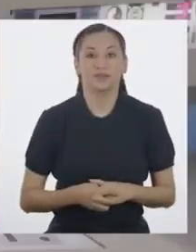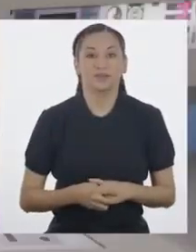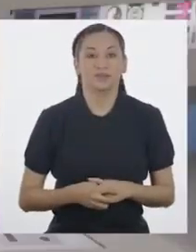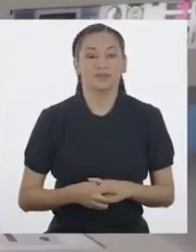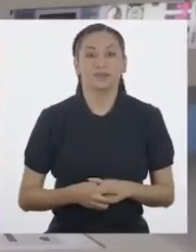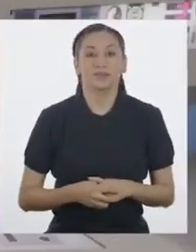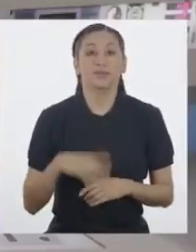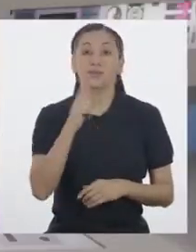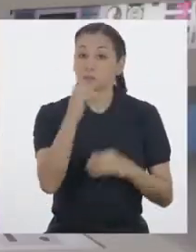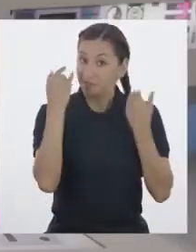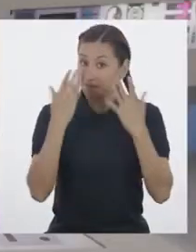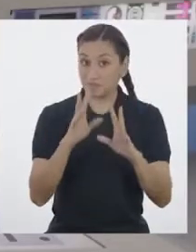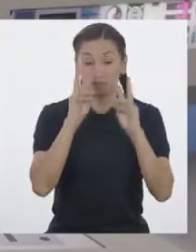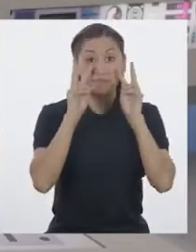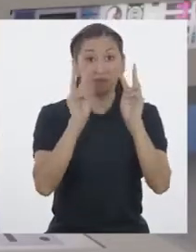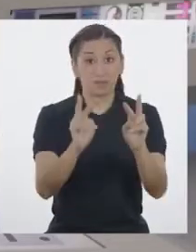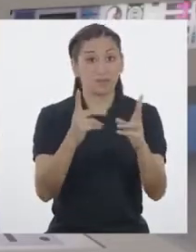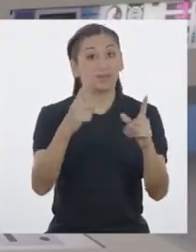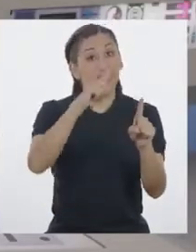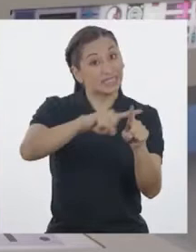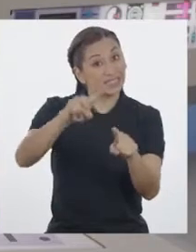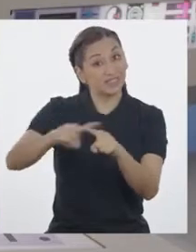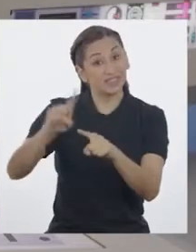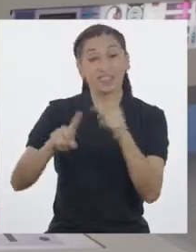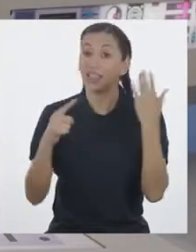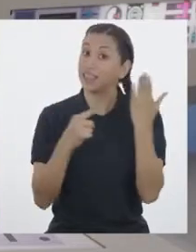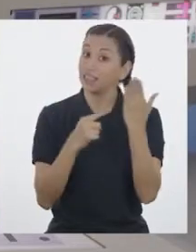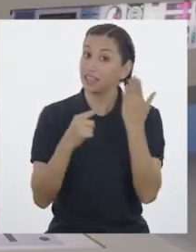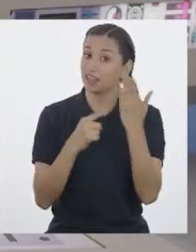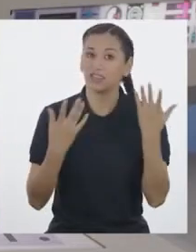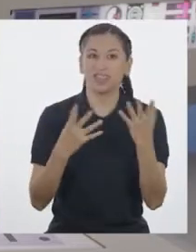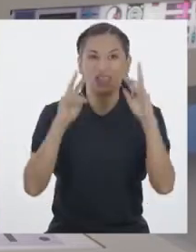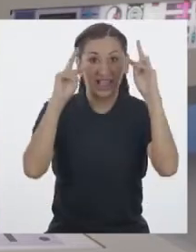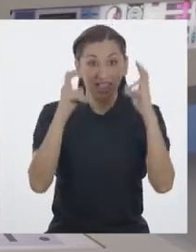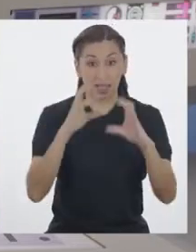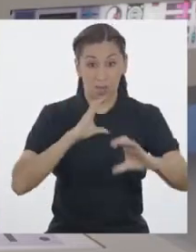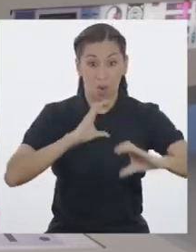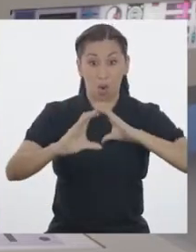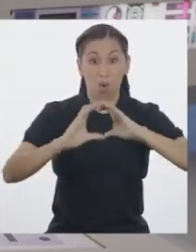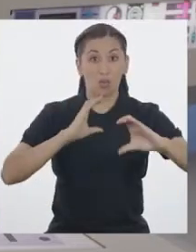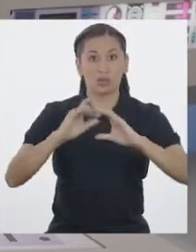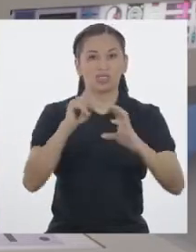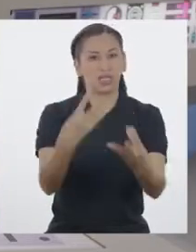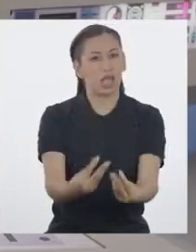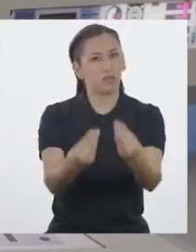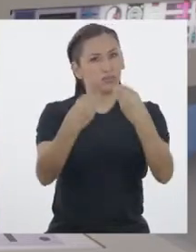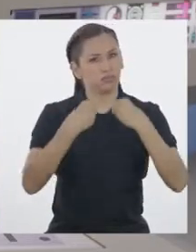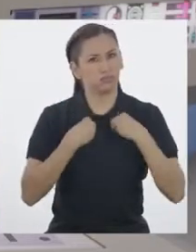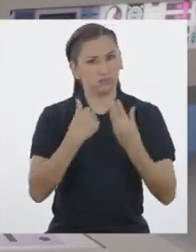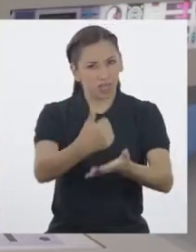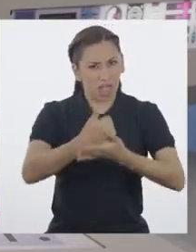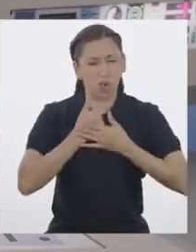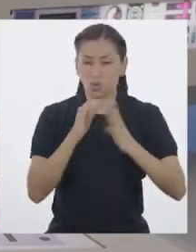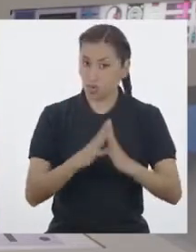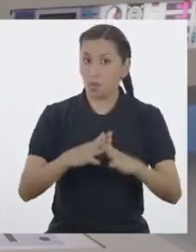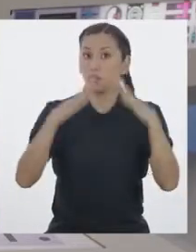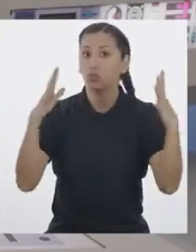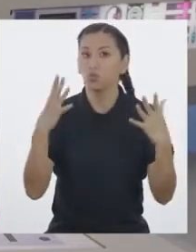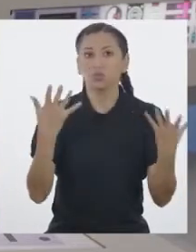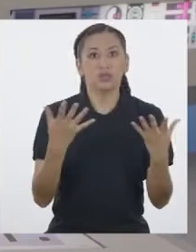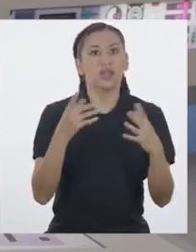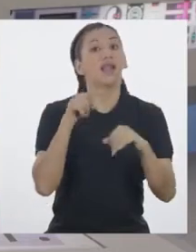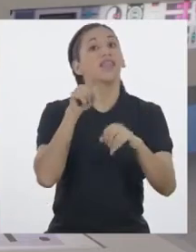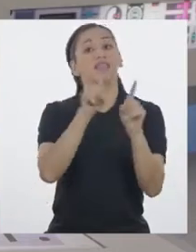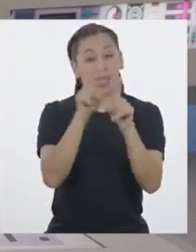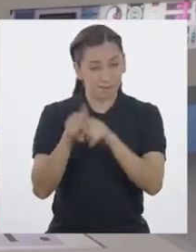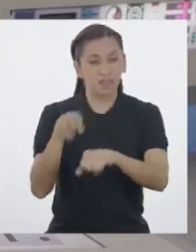Como hemos visto, las tecnologías de la comunicación nos sirven de muchas maneras